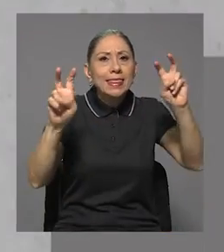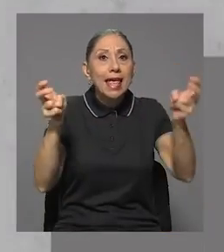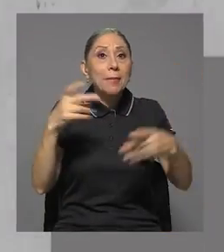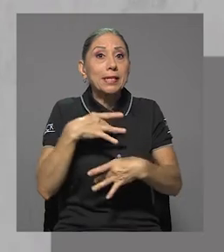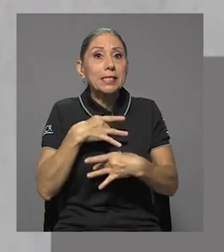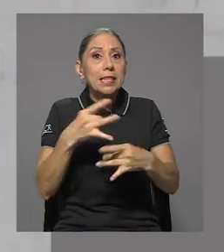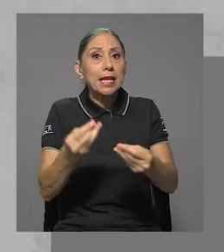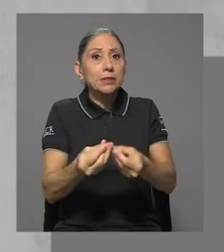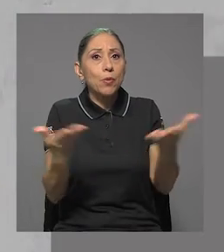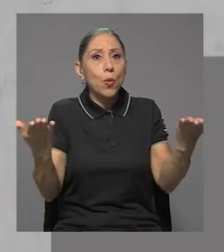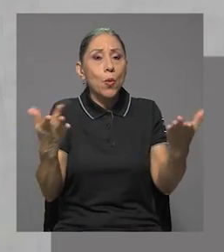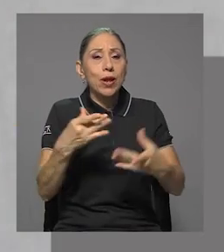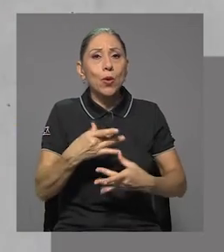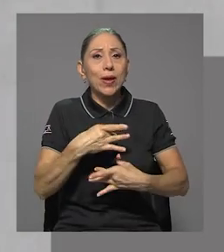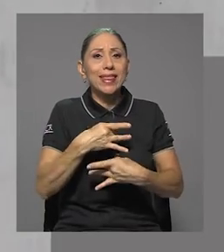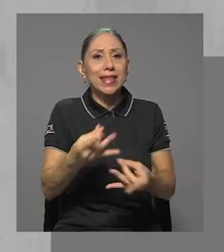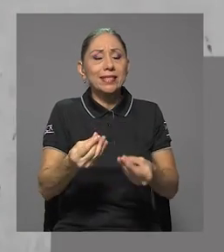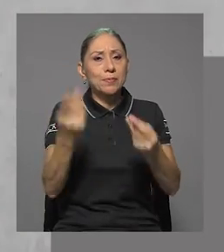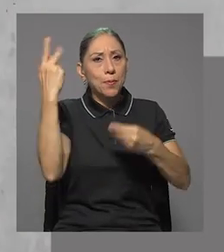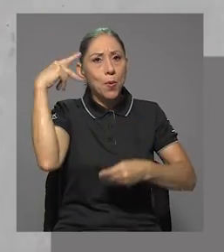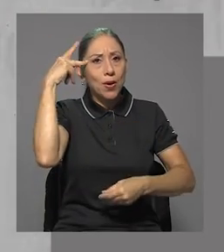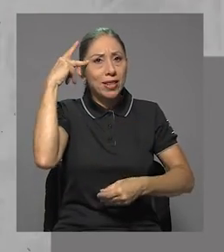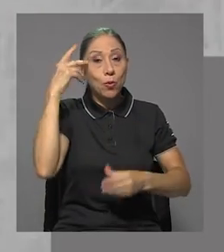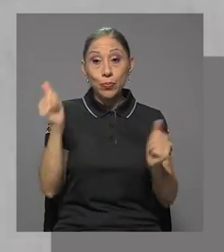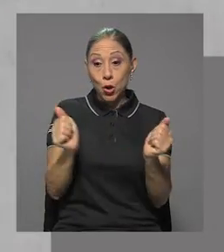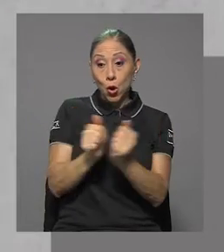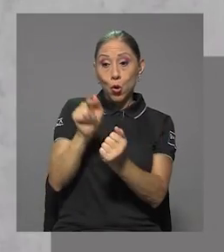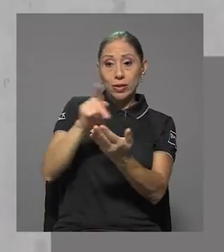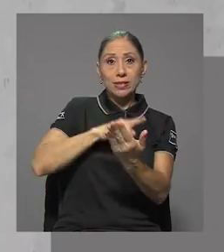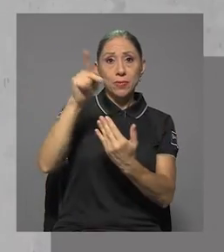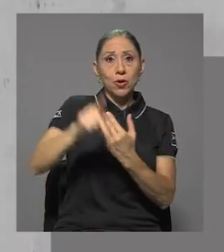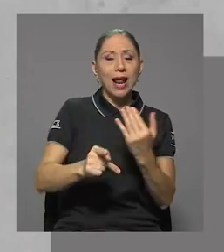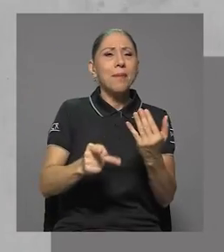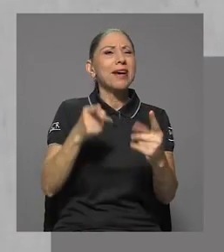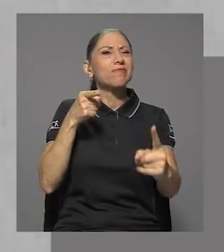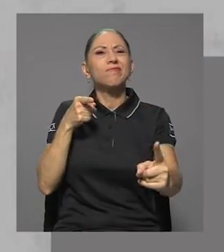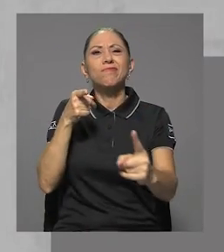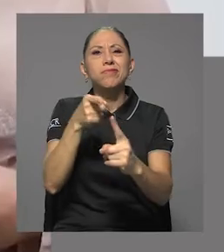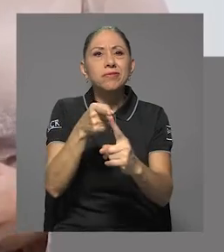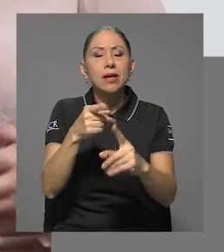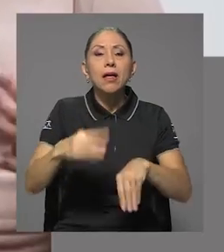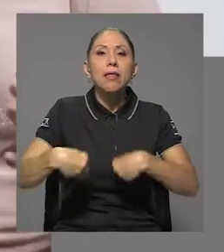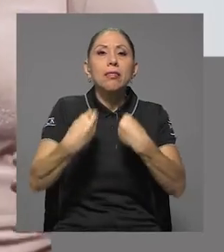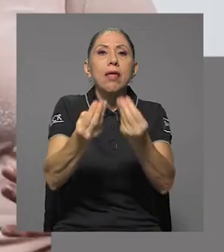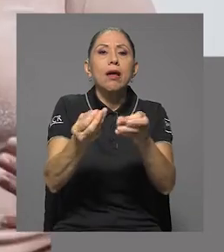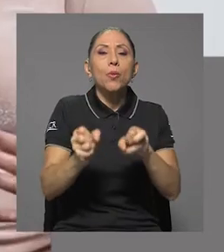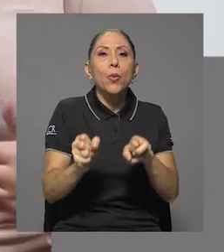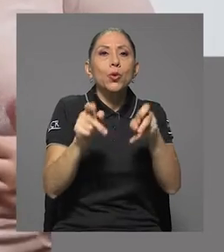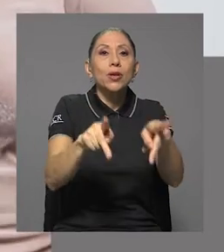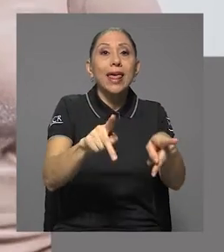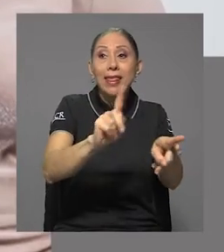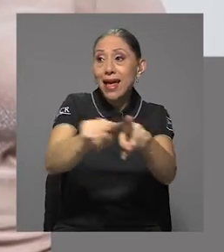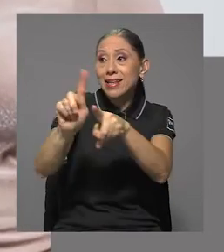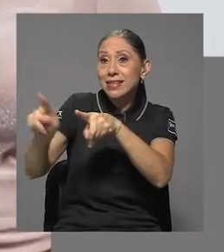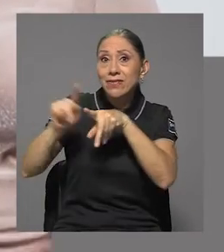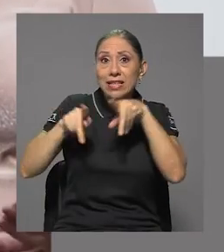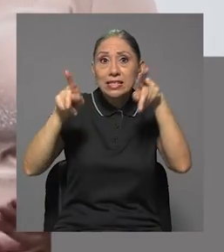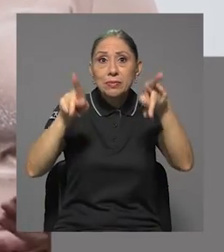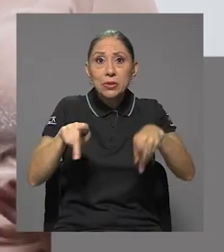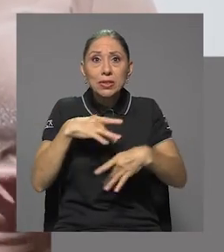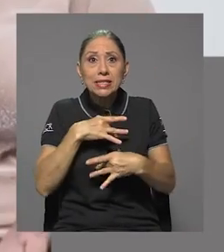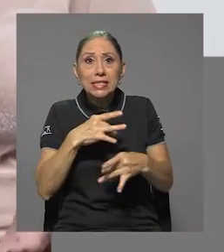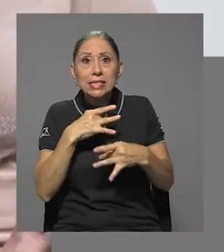de interés público, de interés político. Con el programa se pretende brindar oportunidad a las diferentes